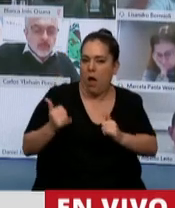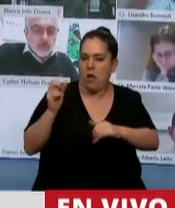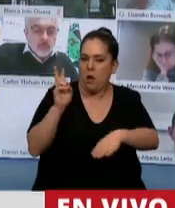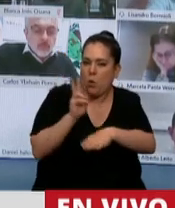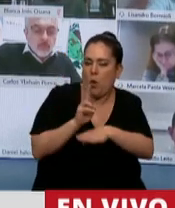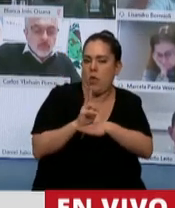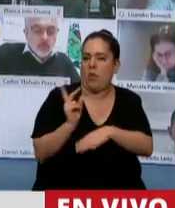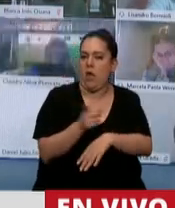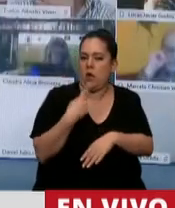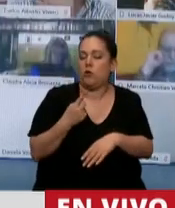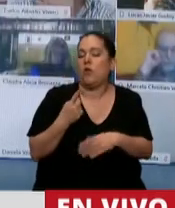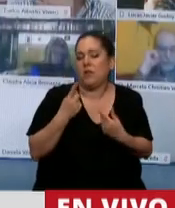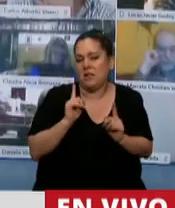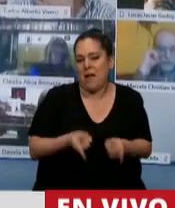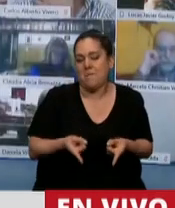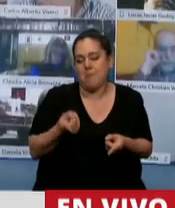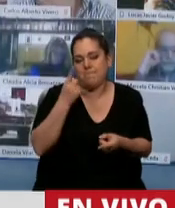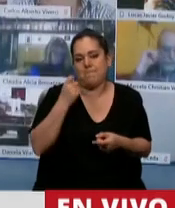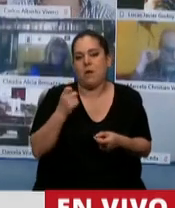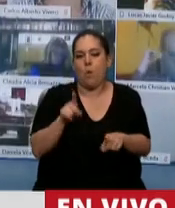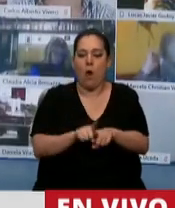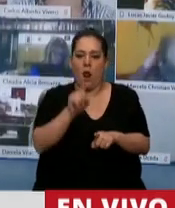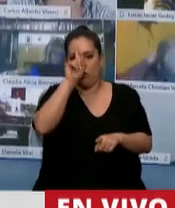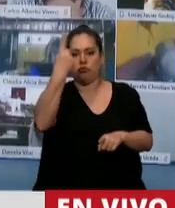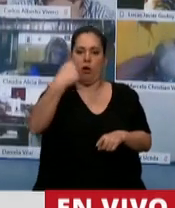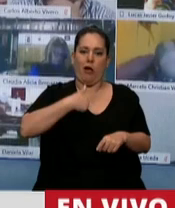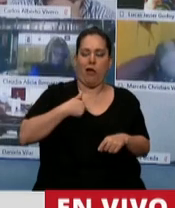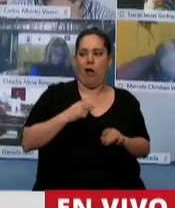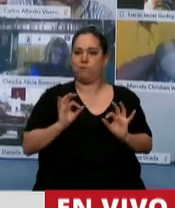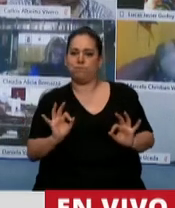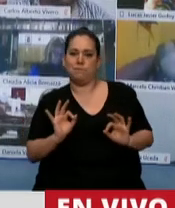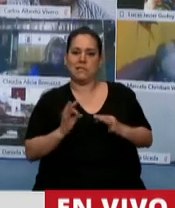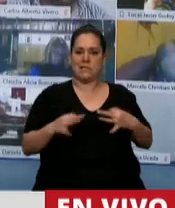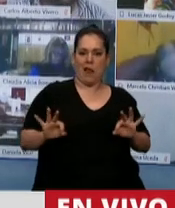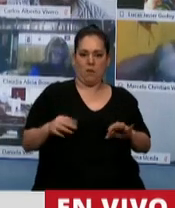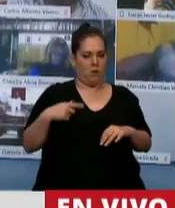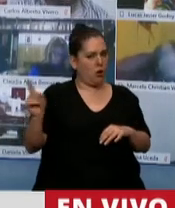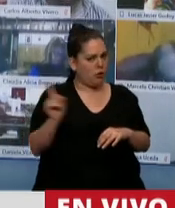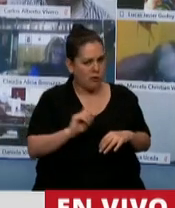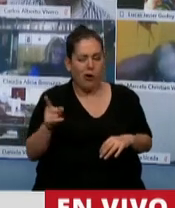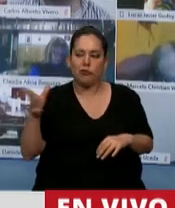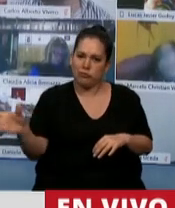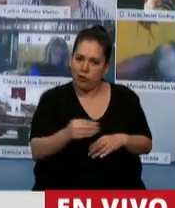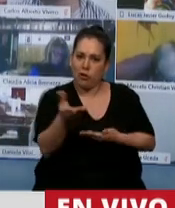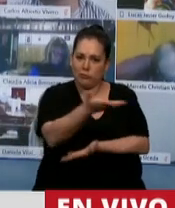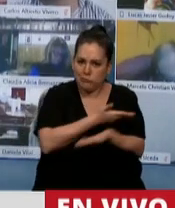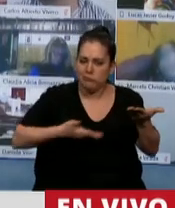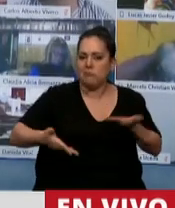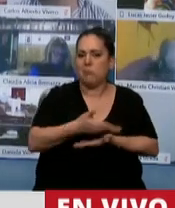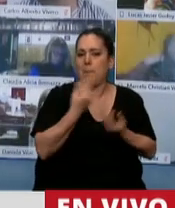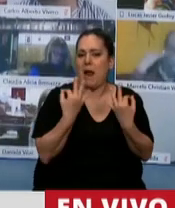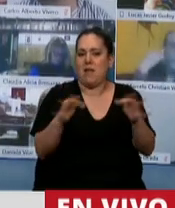aprendido que nadie se salva solo de estas situaciones. Este proyecto es muy importante porque viene a